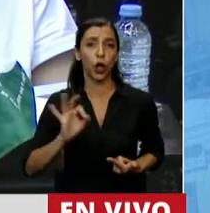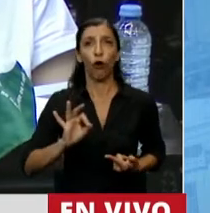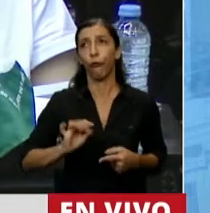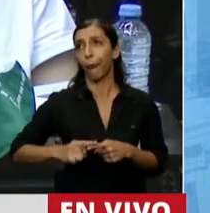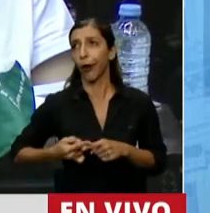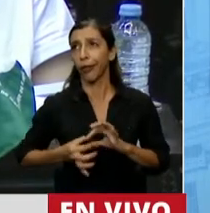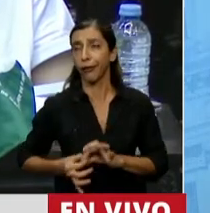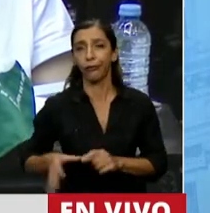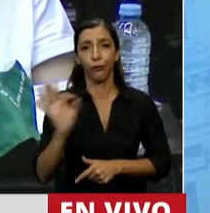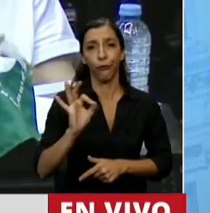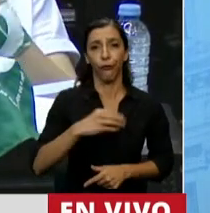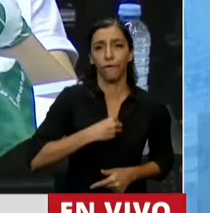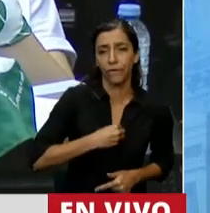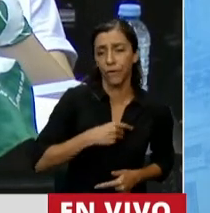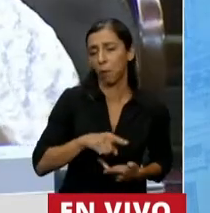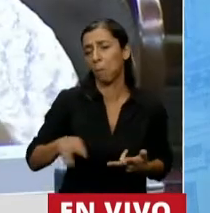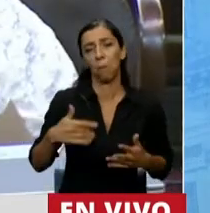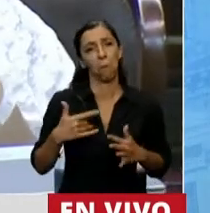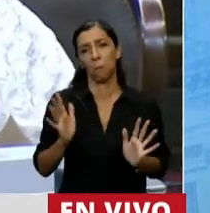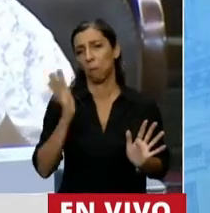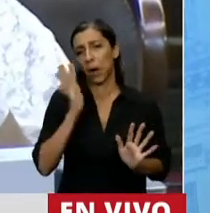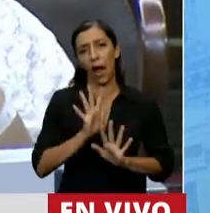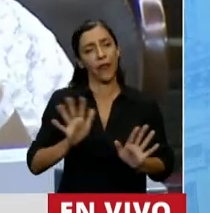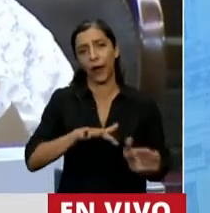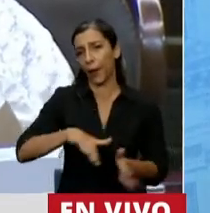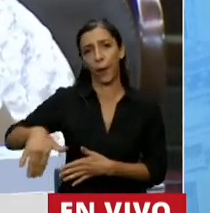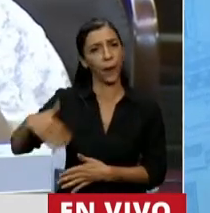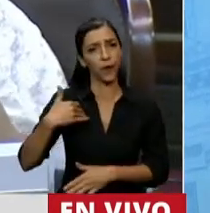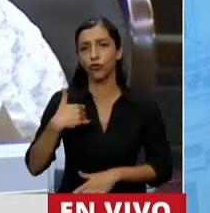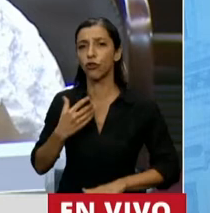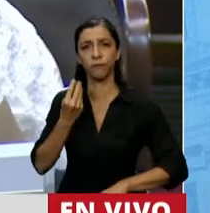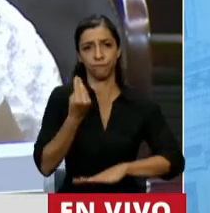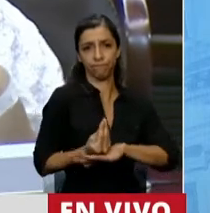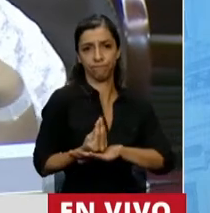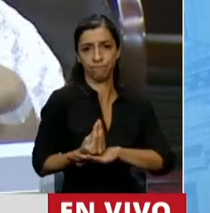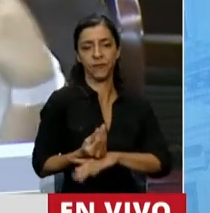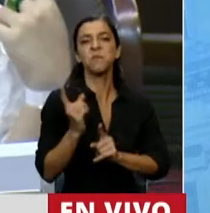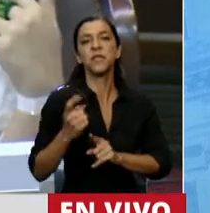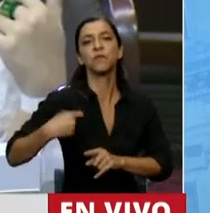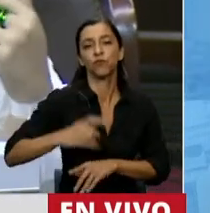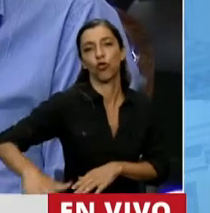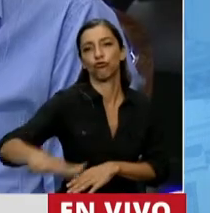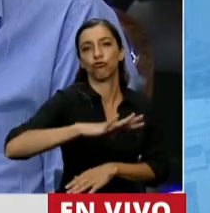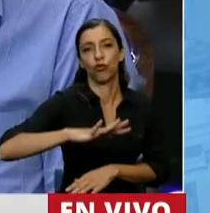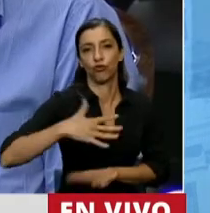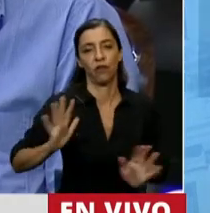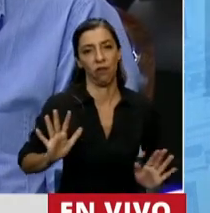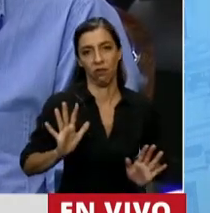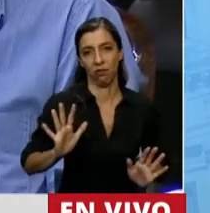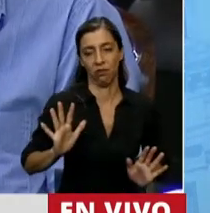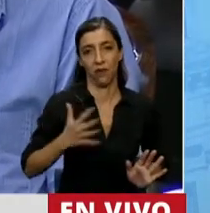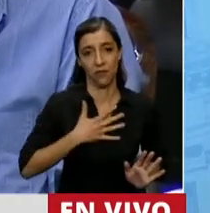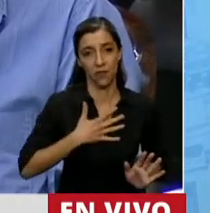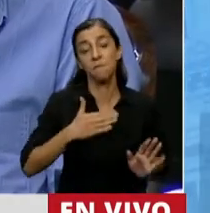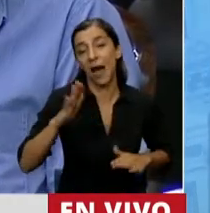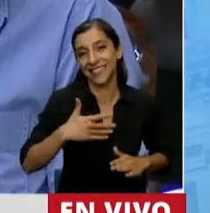religiosas, no tienen cabida en esto. Es la representación de lo que piensa la sociedad. Y en el caso específico de